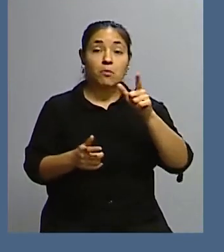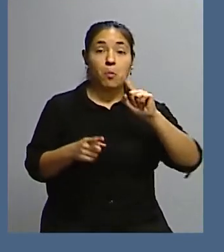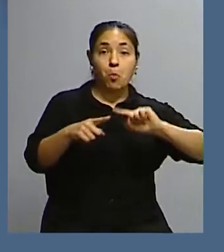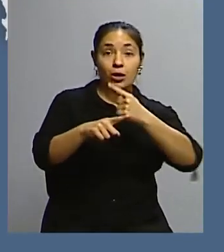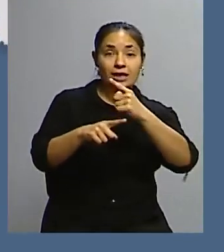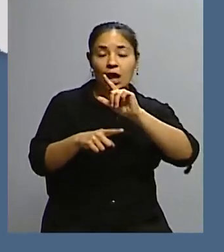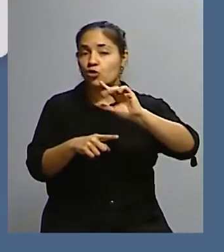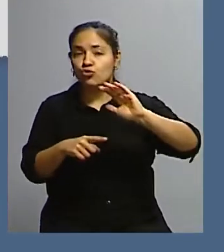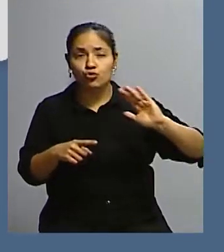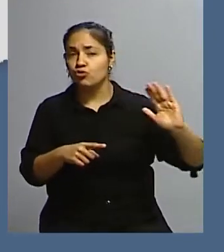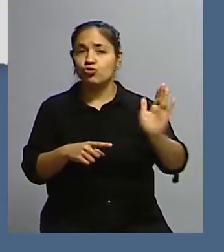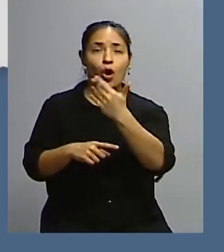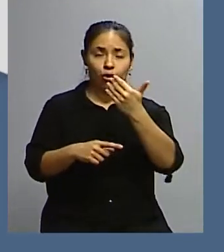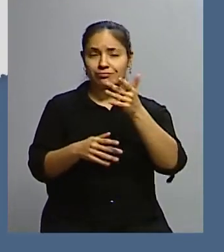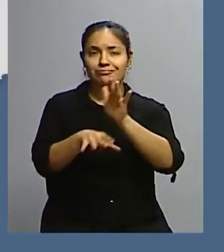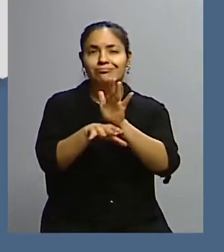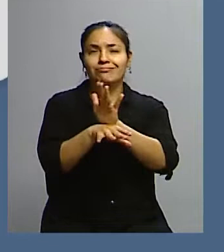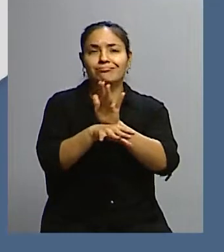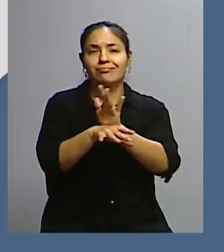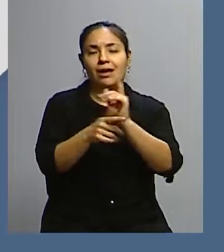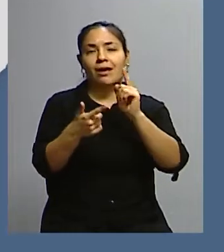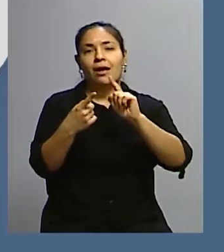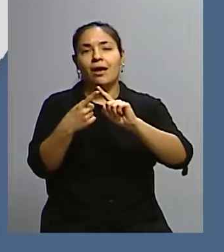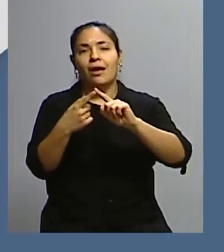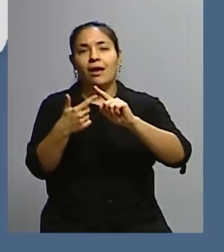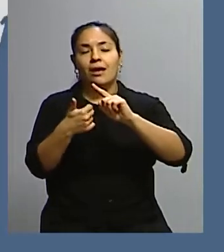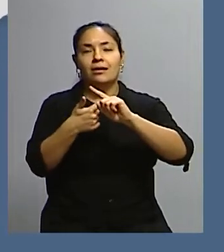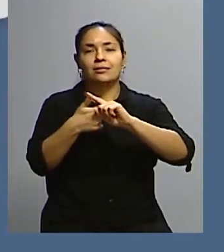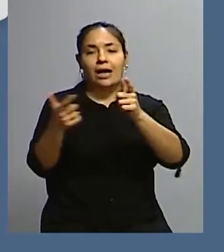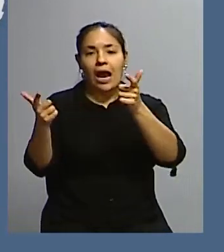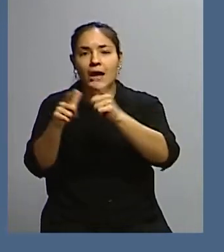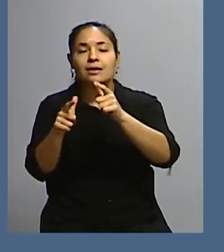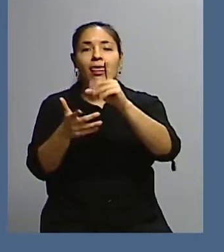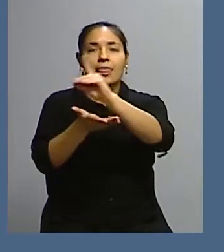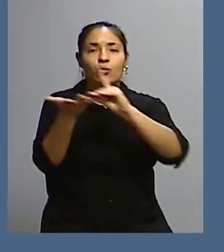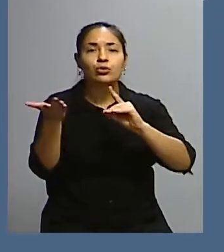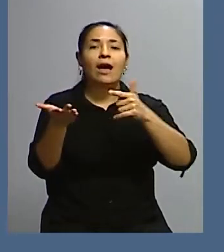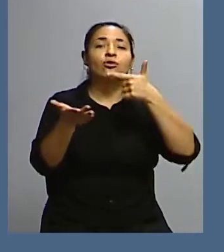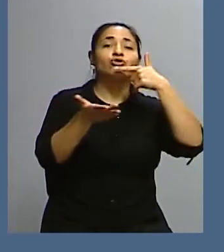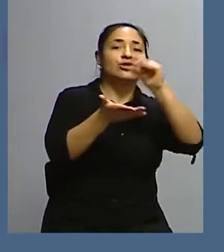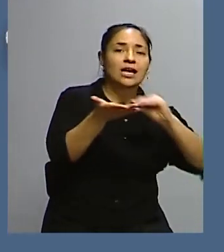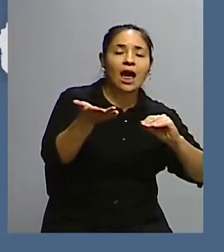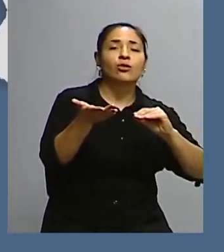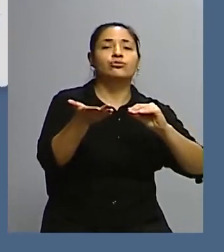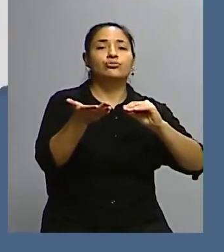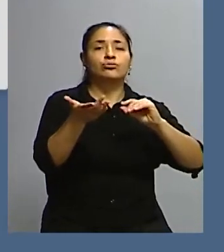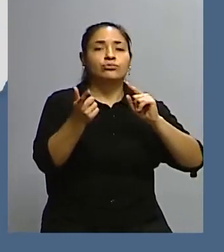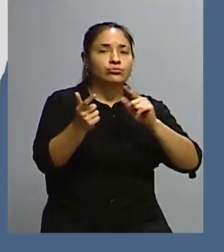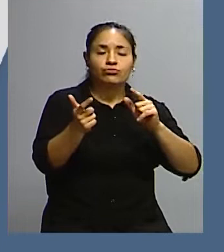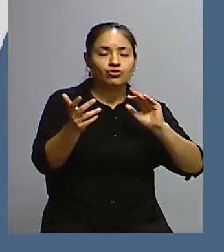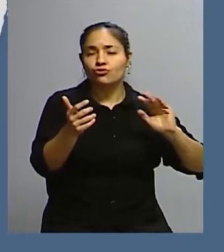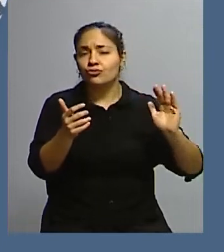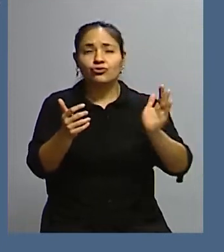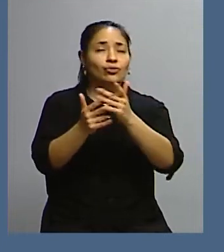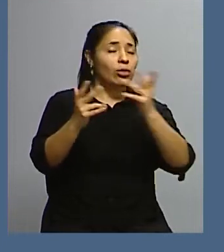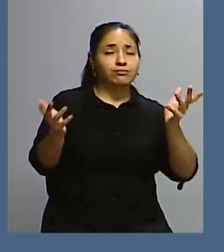los actores, me refiero a esto tanto la Cámara de Diputados como el Senado, y de manera transversal